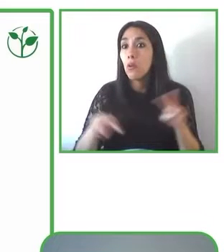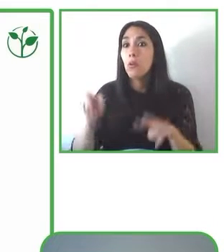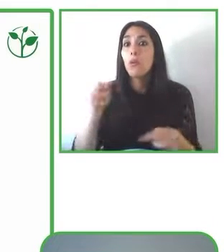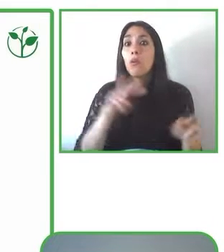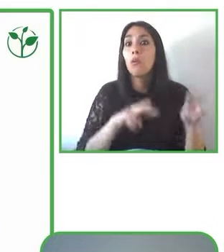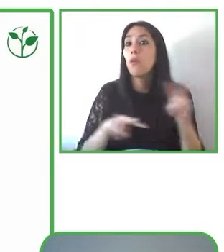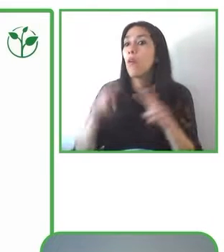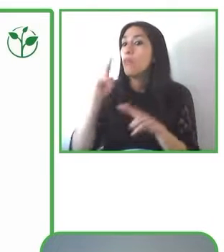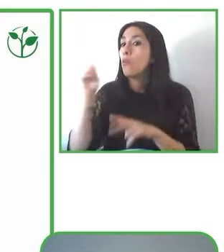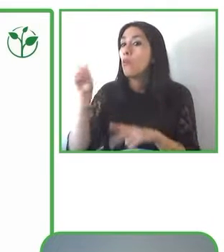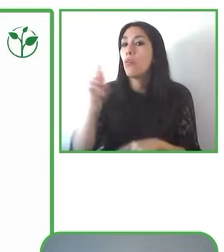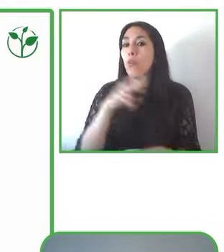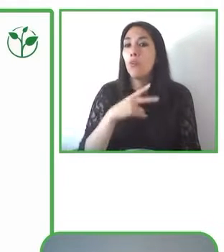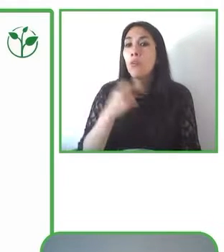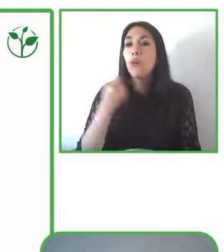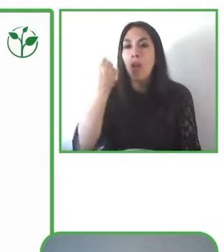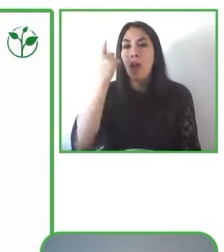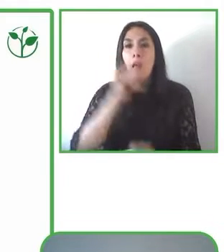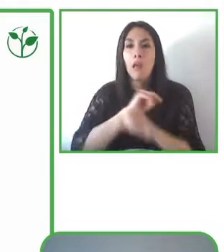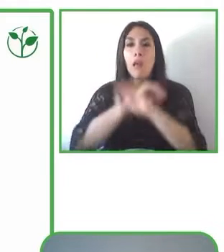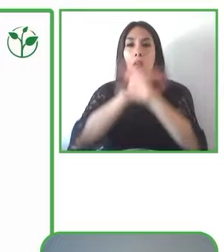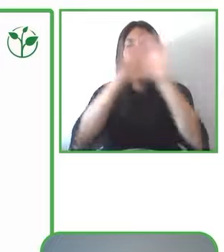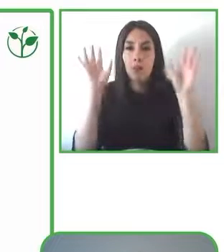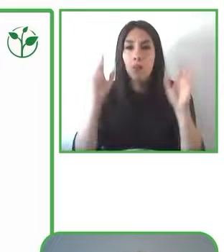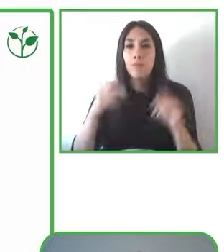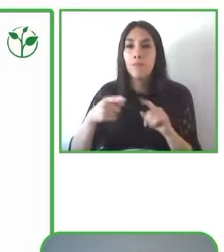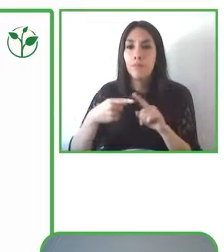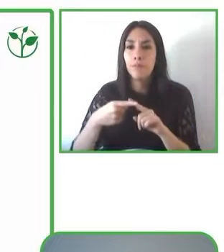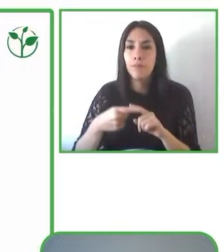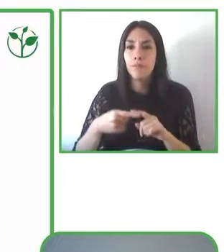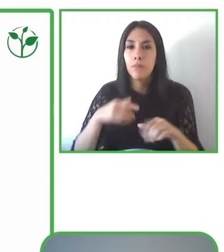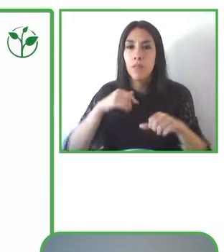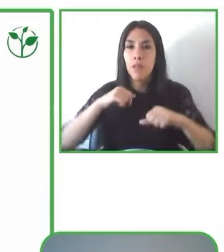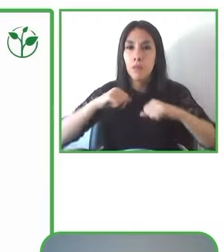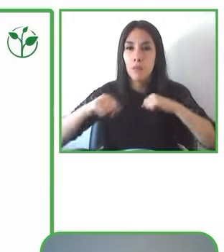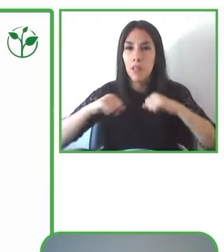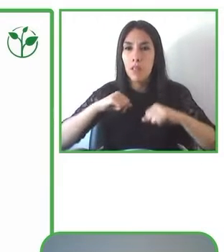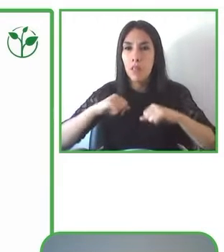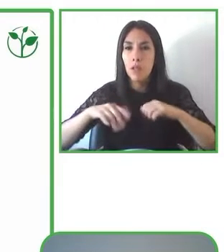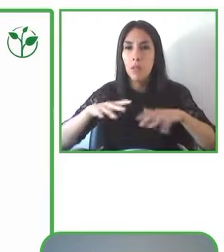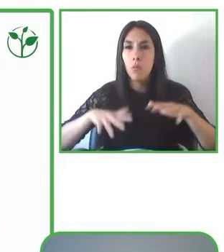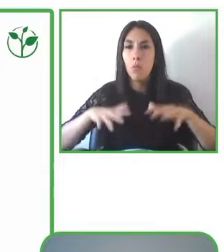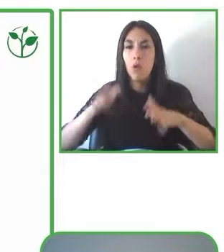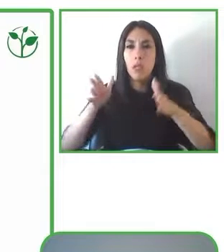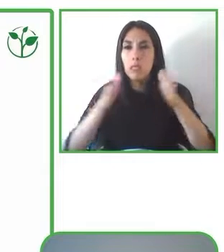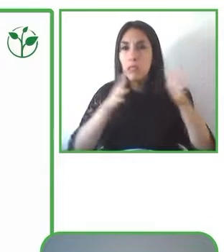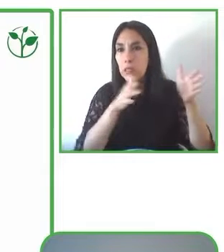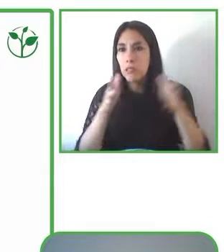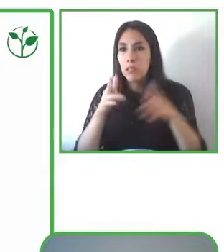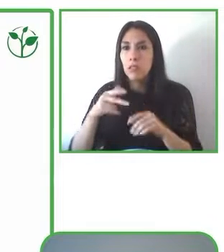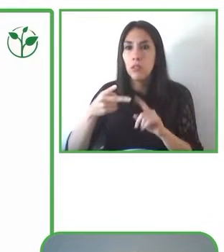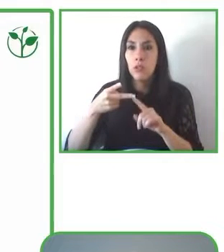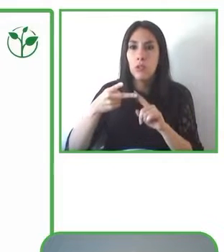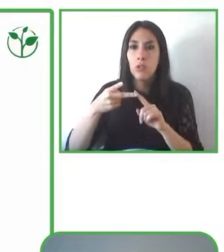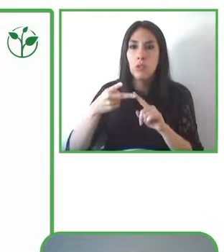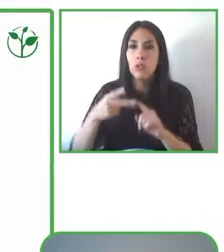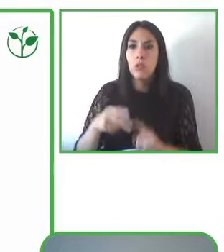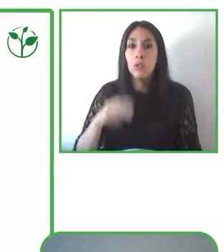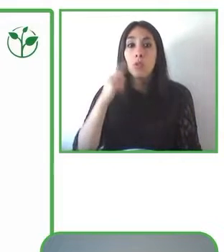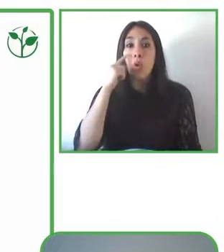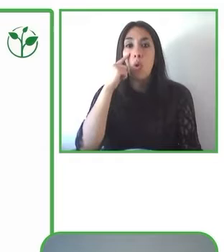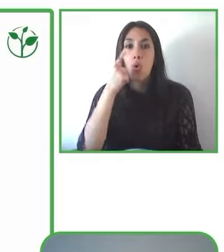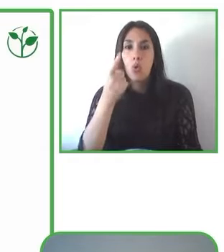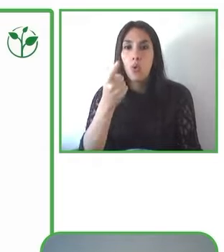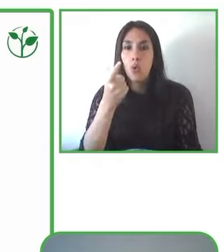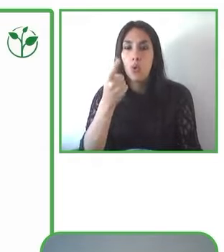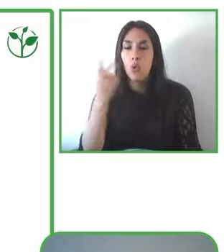los ritmos, los reflejos, que no son solamente, vamos a ver en vidrio, la luz, la luz,